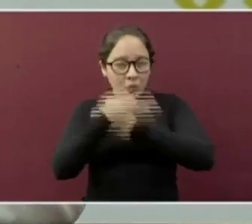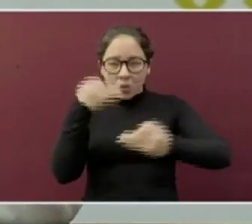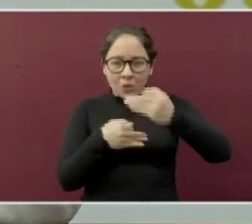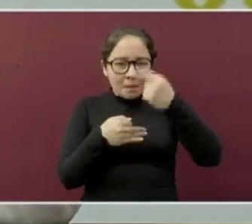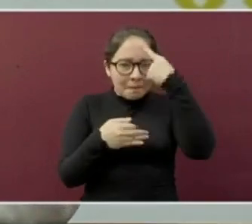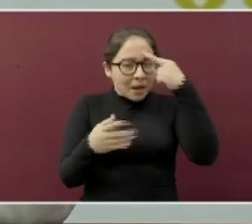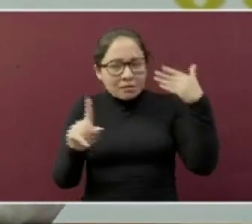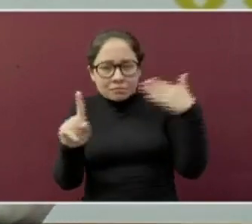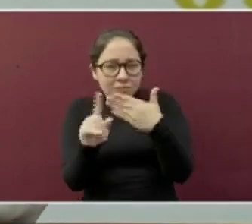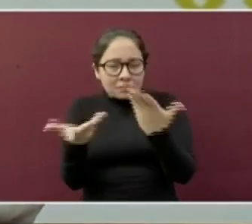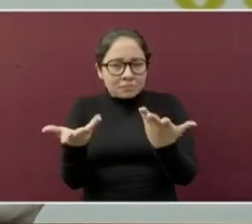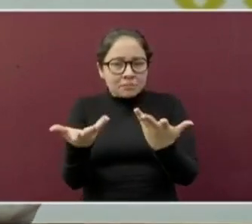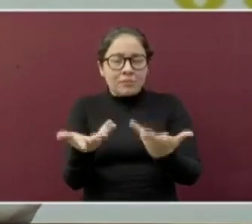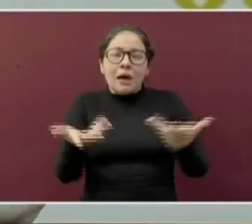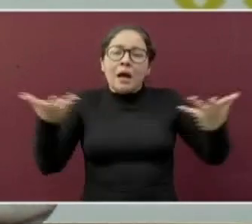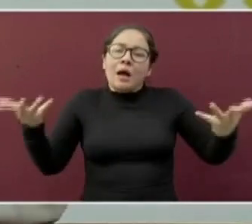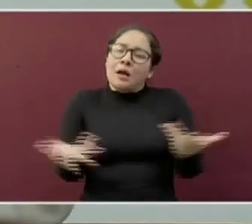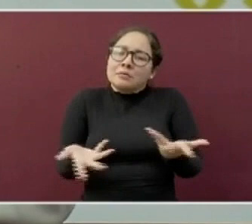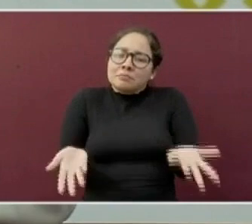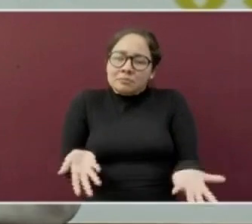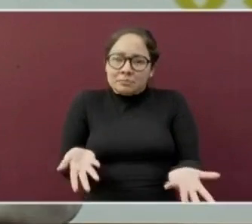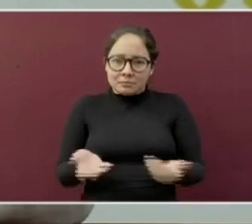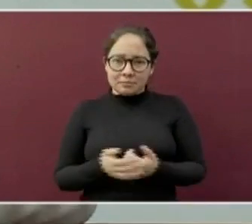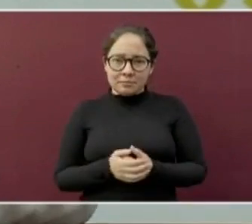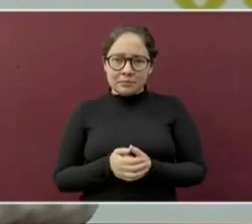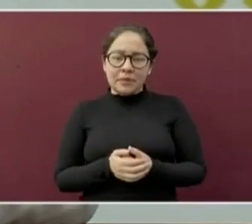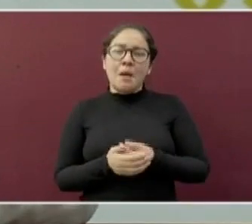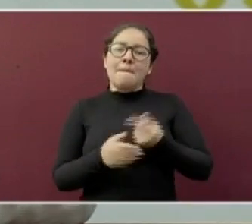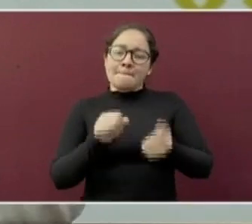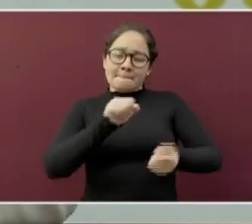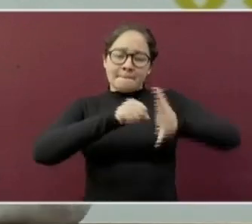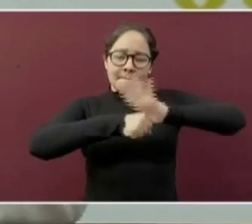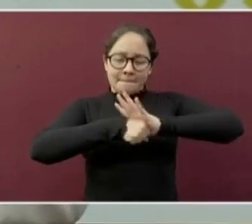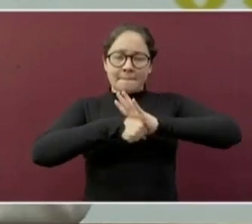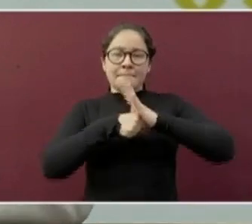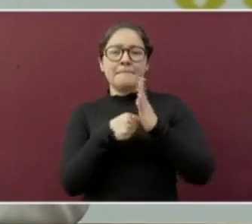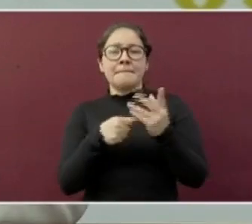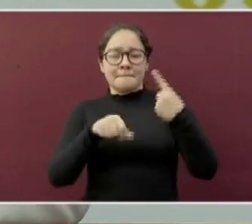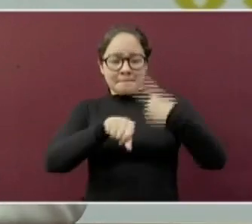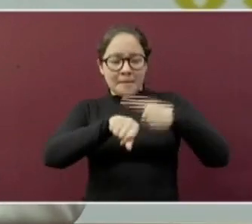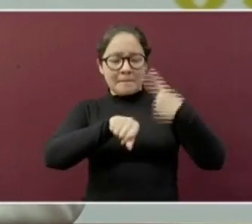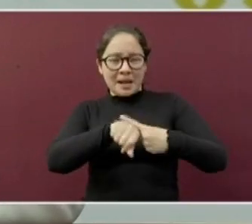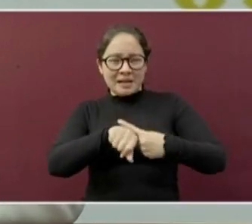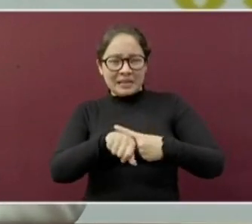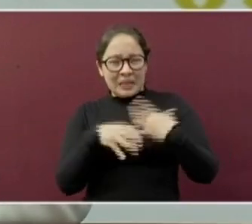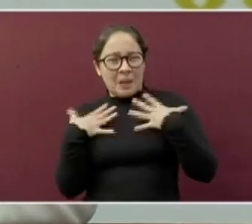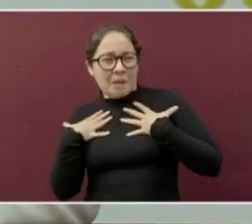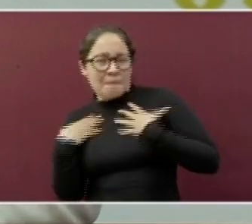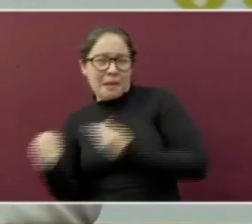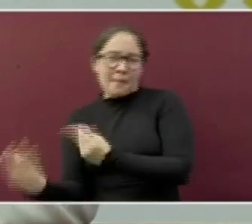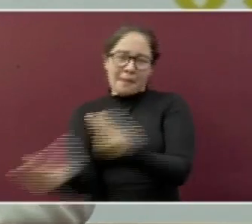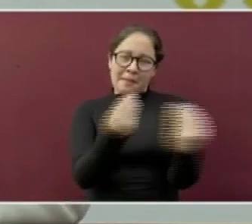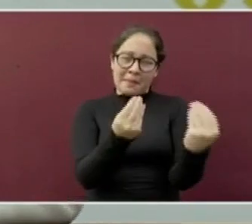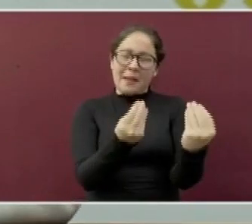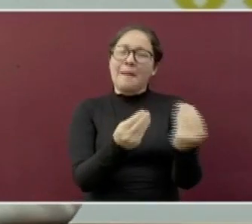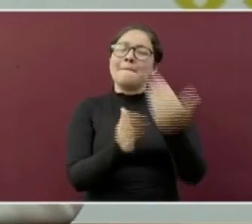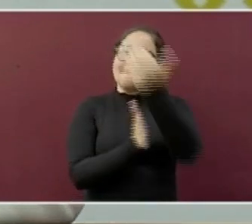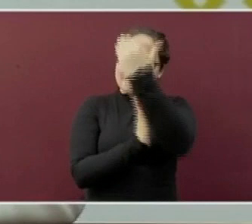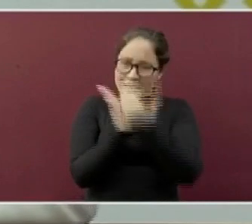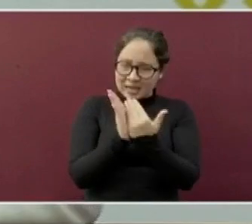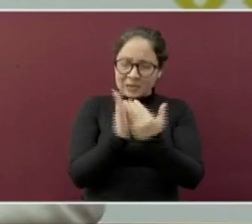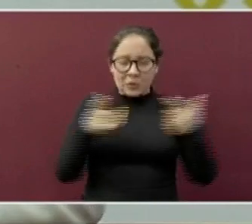el objetivo de coadyuvar en la disminución de los contagios, de enfermos